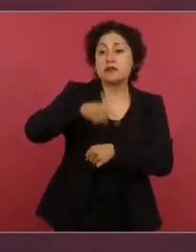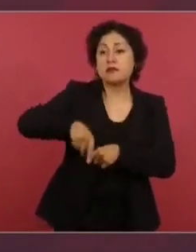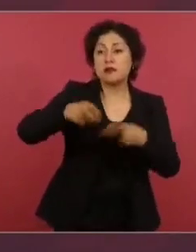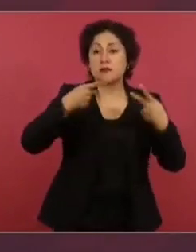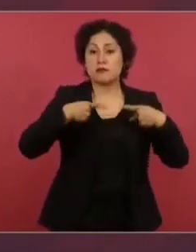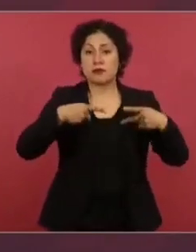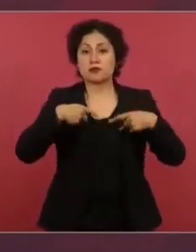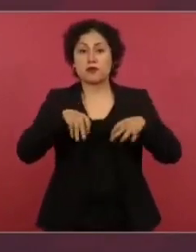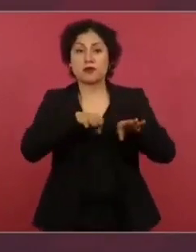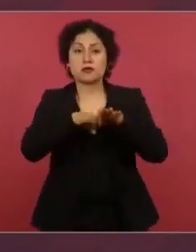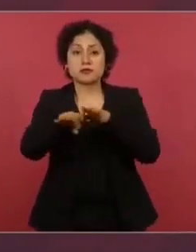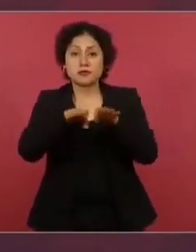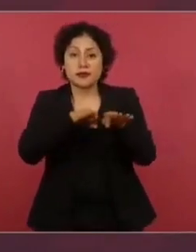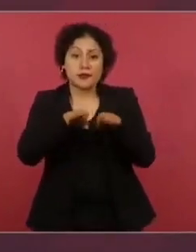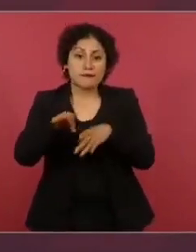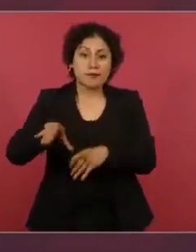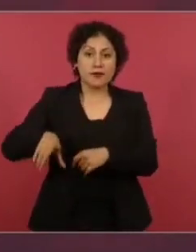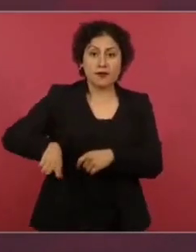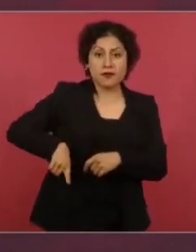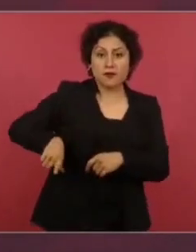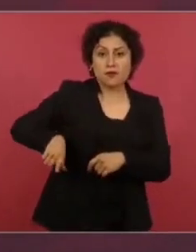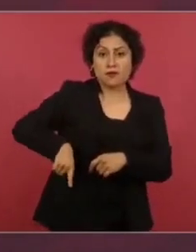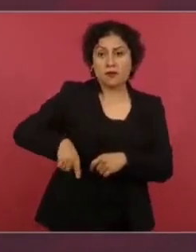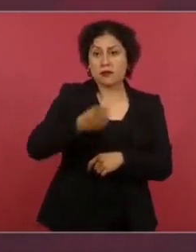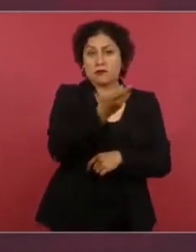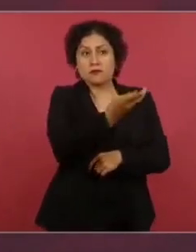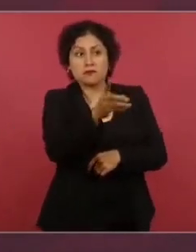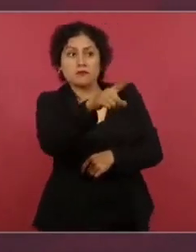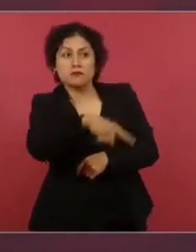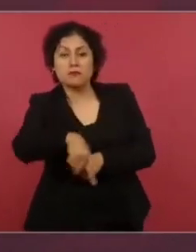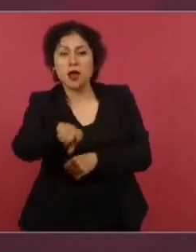civiles, muy responsables.